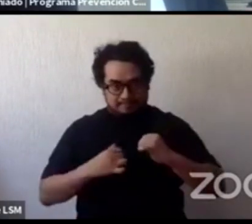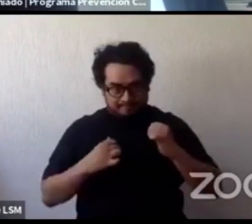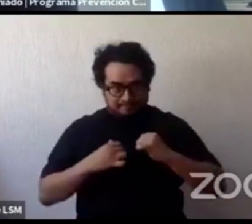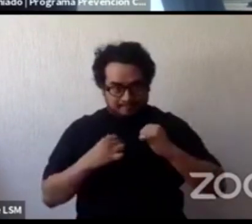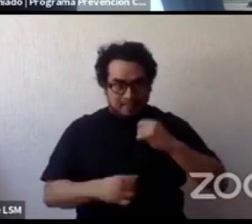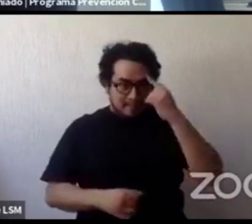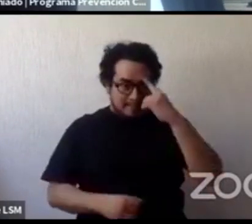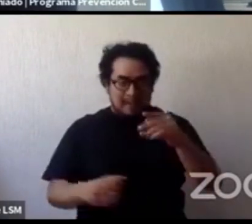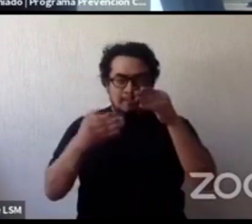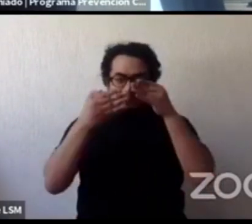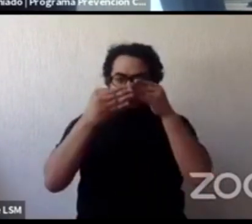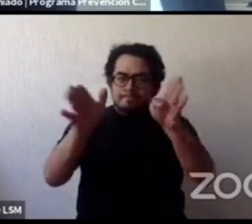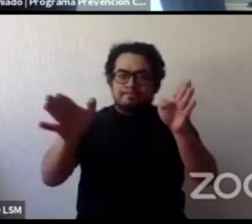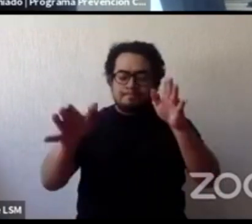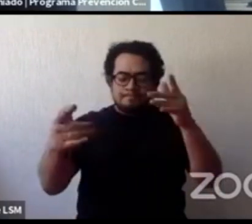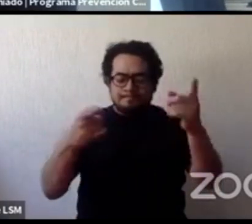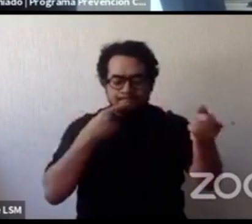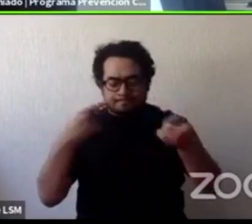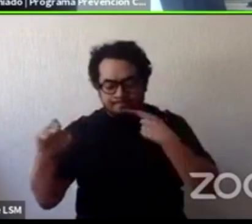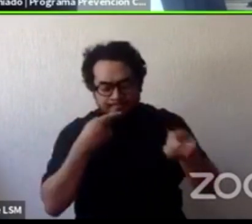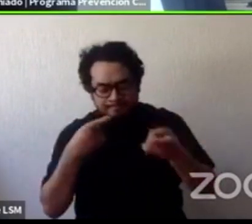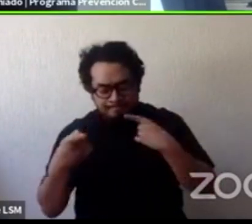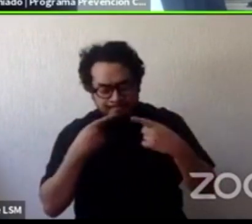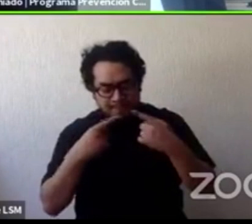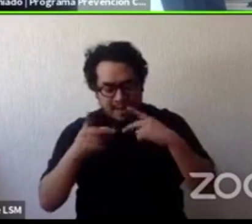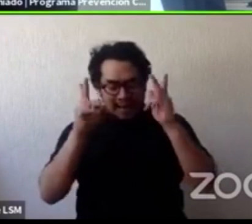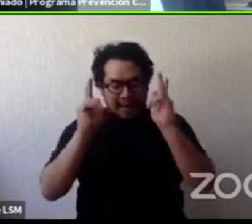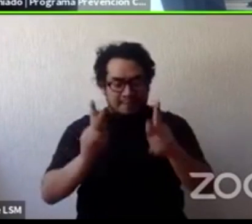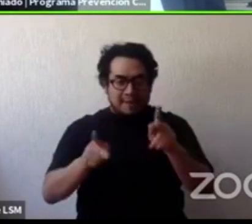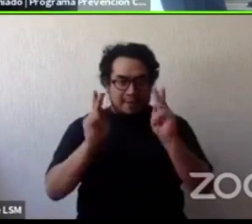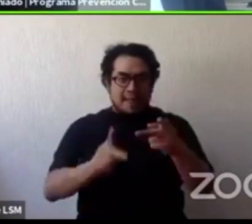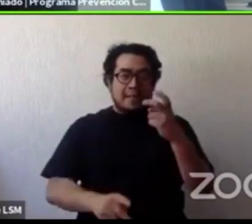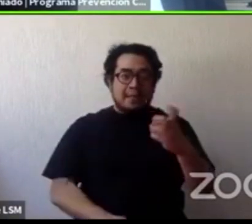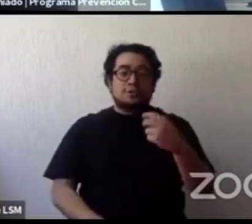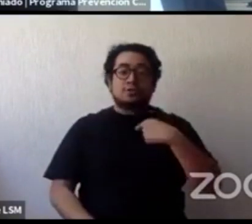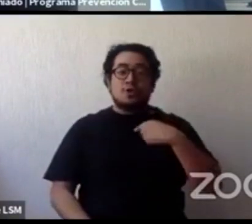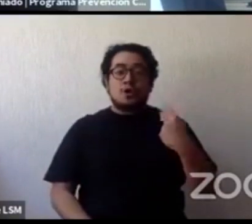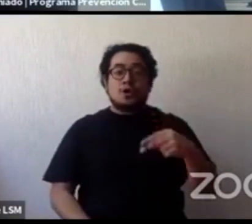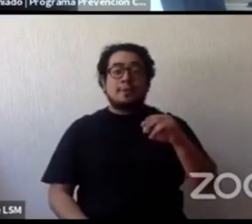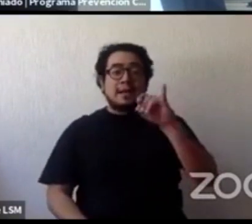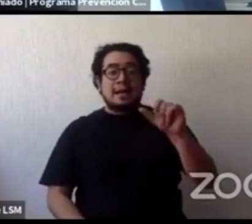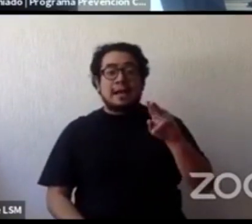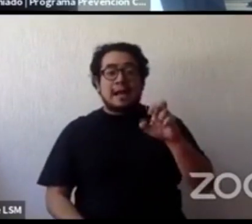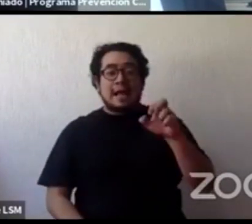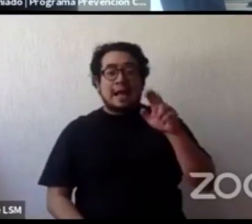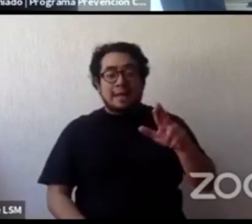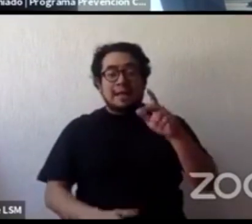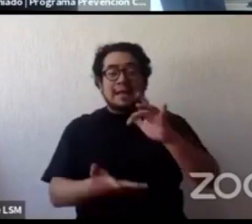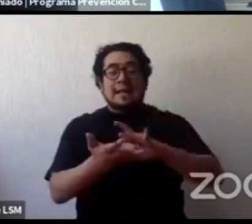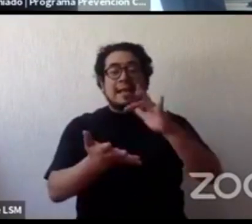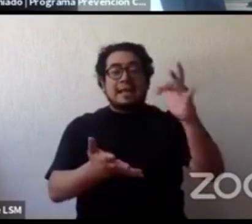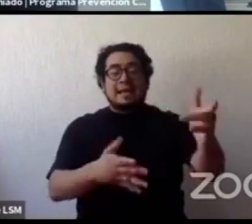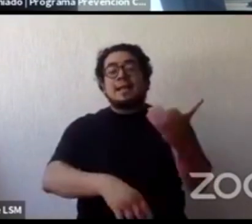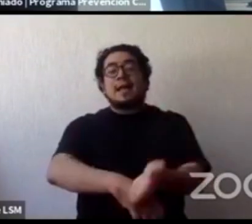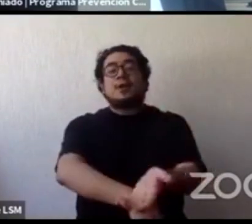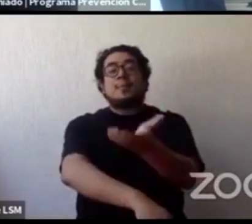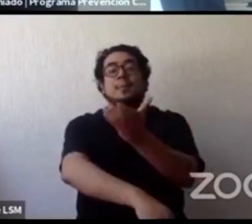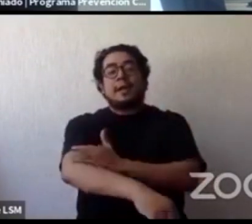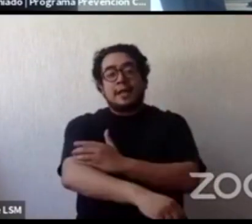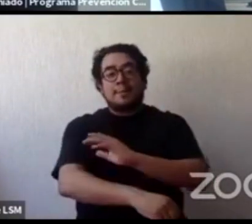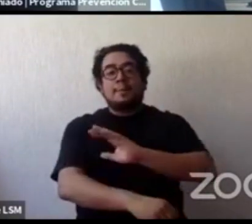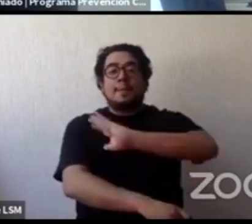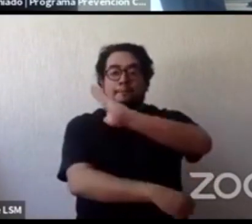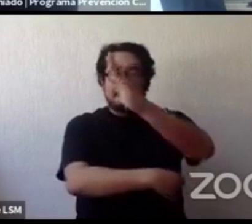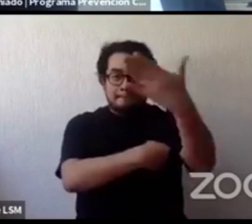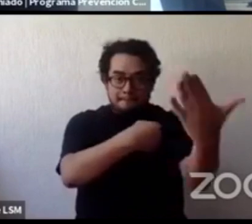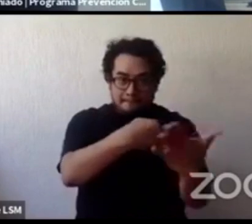conversación y por invitarnos a platicar de este tema fundamental yo soy Javier Risco y gracias de verdad por acompañarnos lo esperamos en otro conversatorio